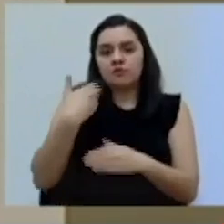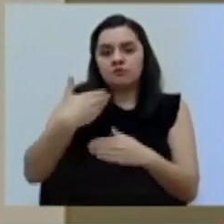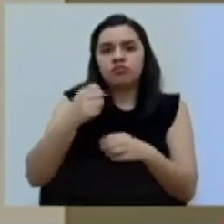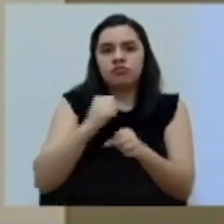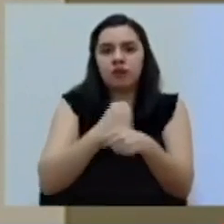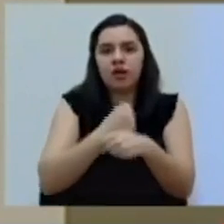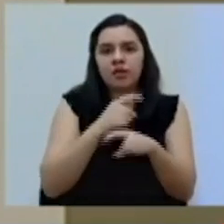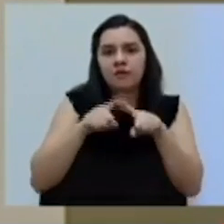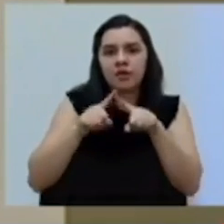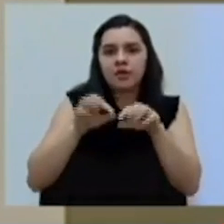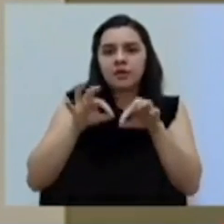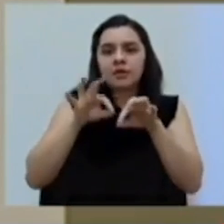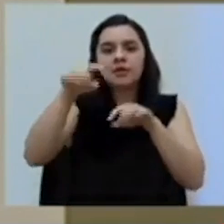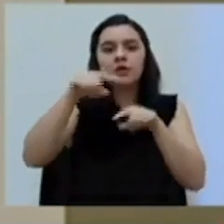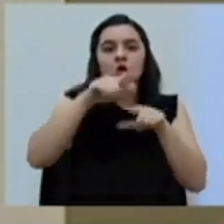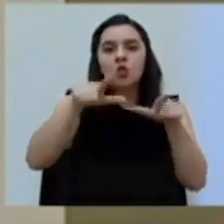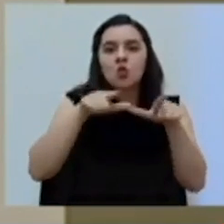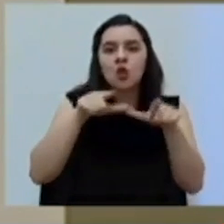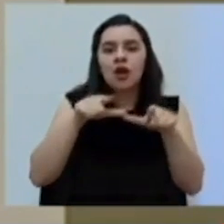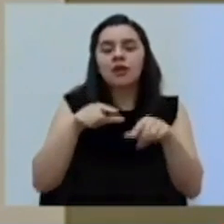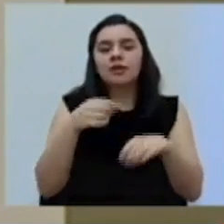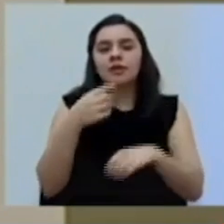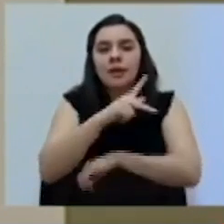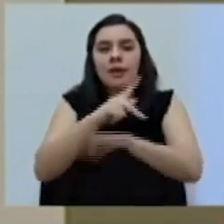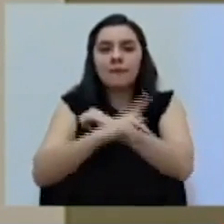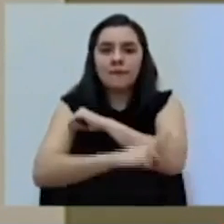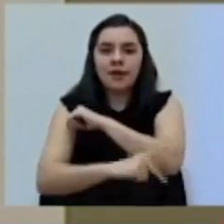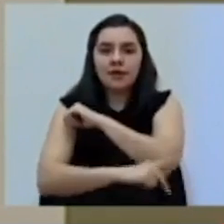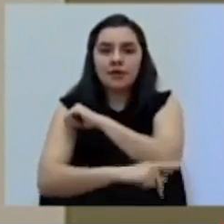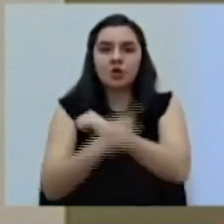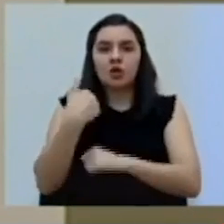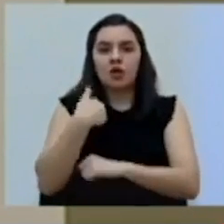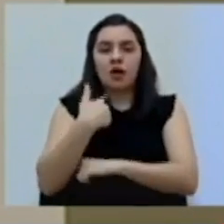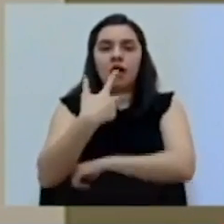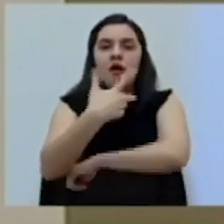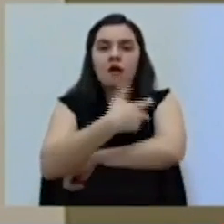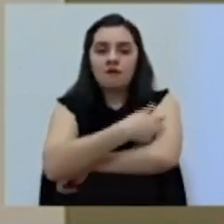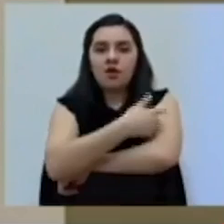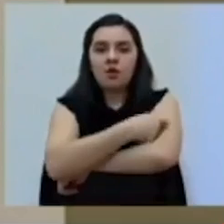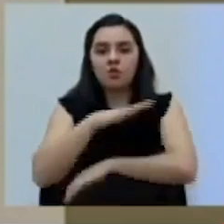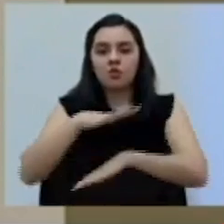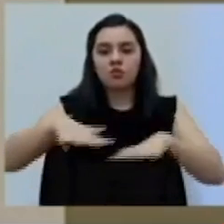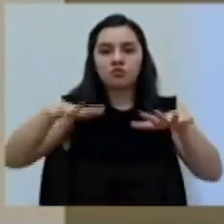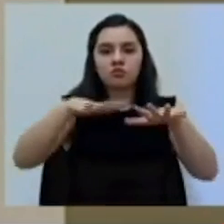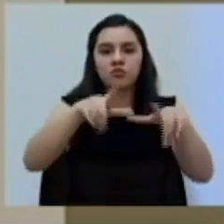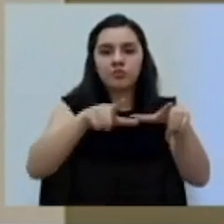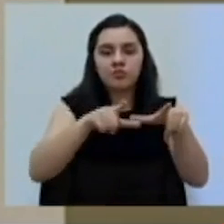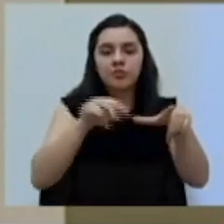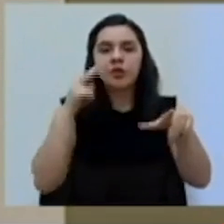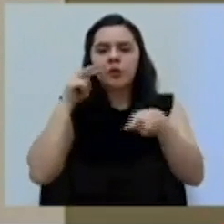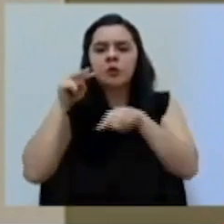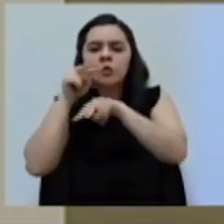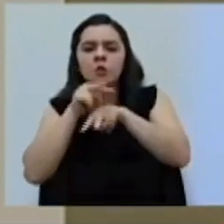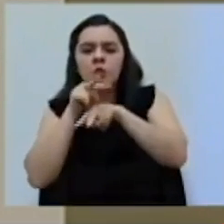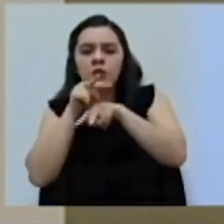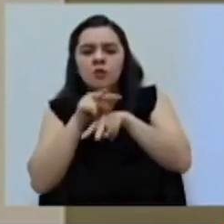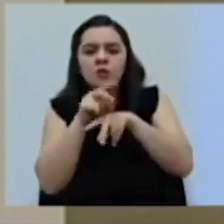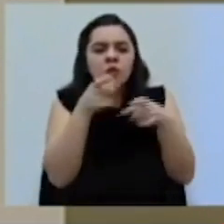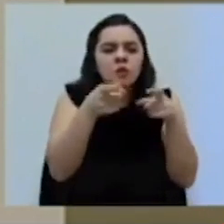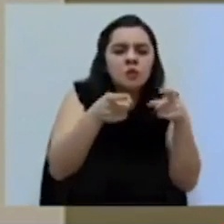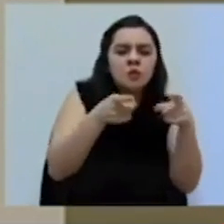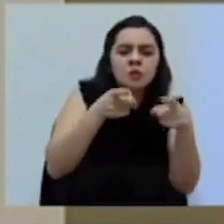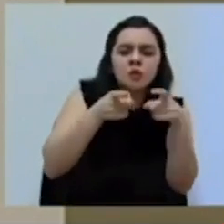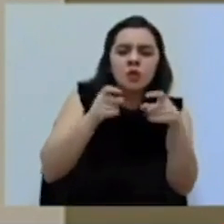diferentes puntos del país en donde exista un vacunatorio. Hemos estado trabajando en todo lo que es la parte de supervisión, de monitoreo,